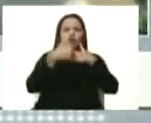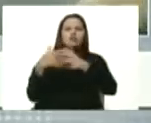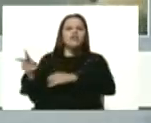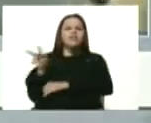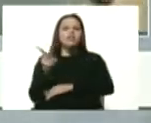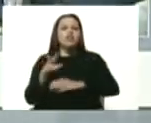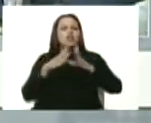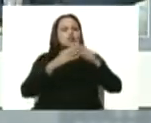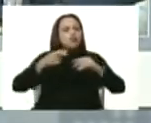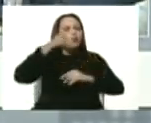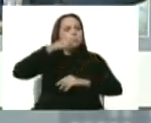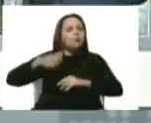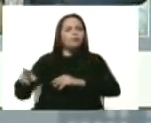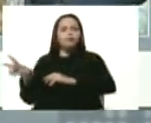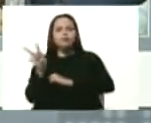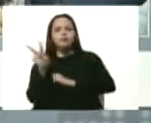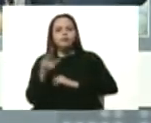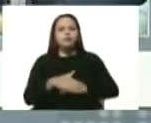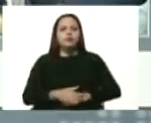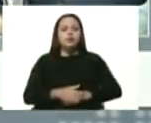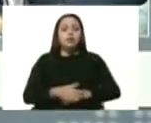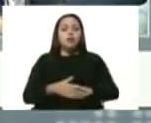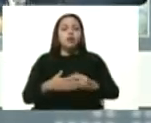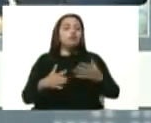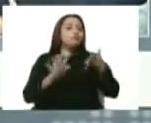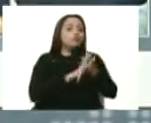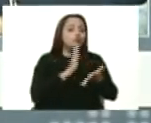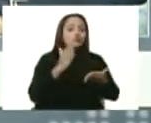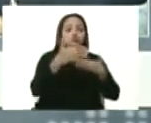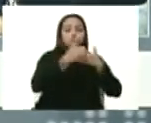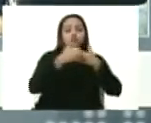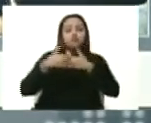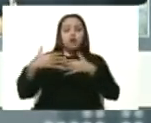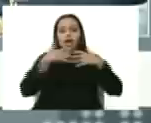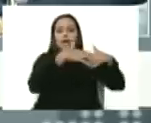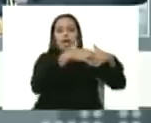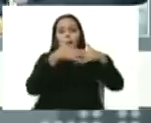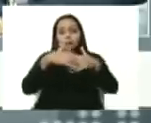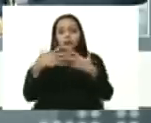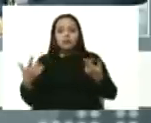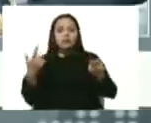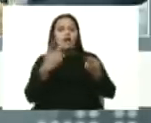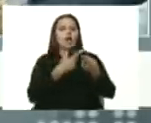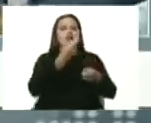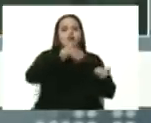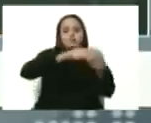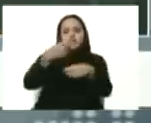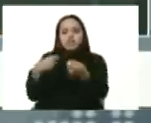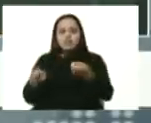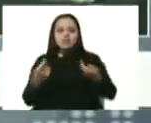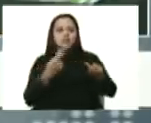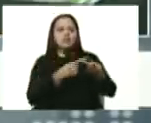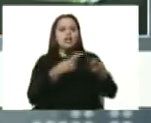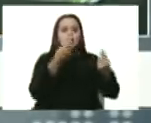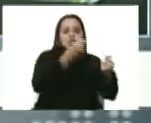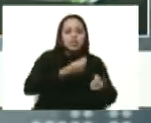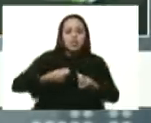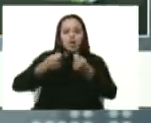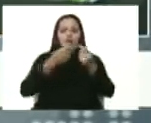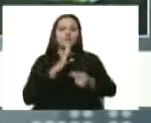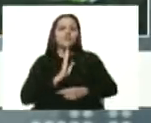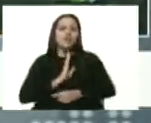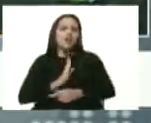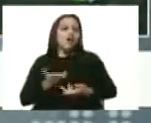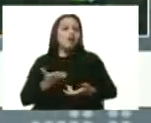contra todo el pueblo venezolano, contra los sectores productivos, los sectores empresariales, comerciales, financieros, bancarios.